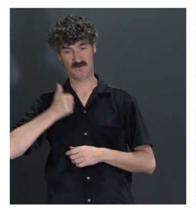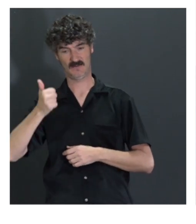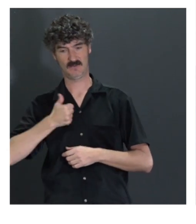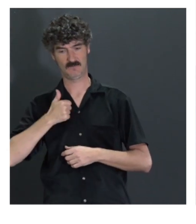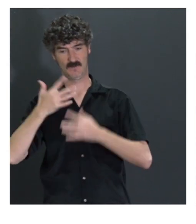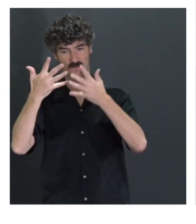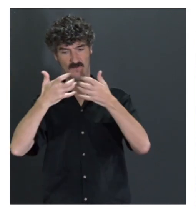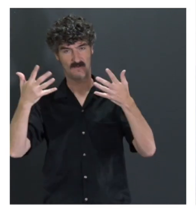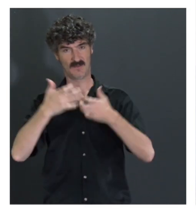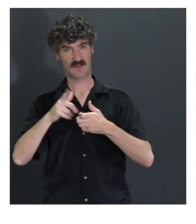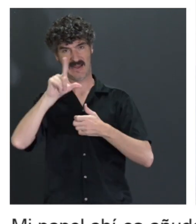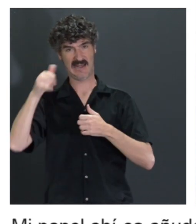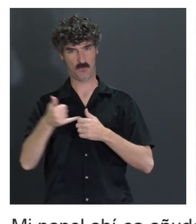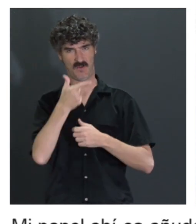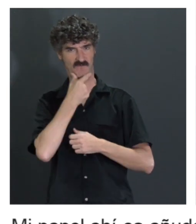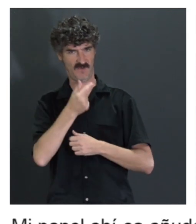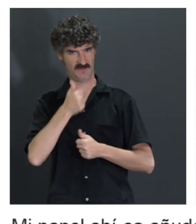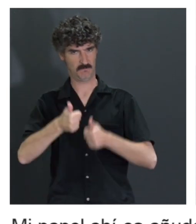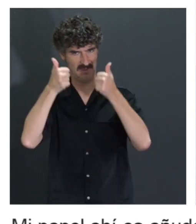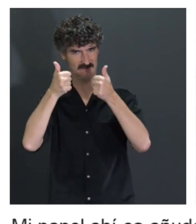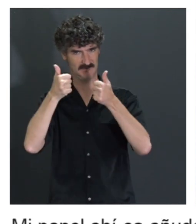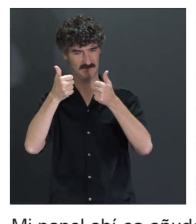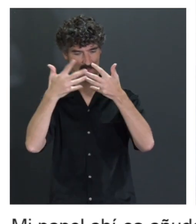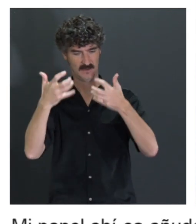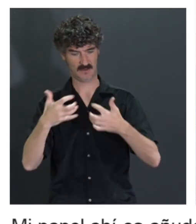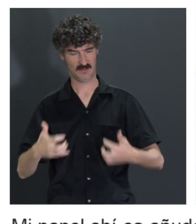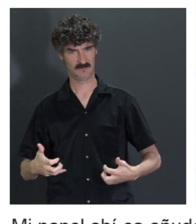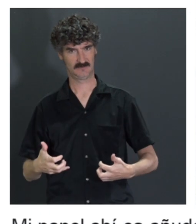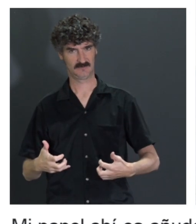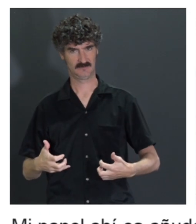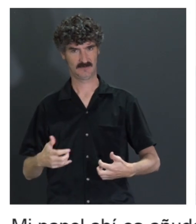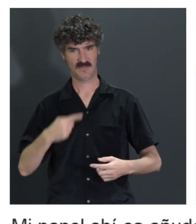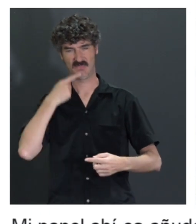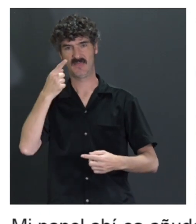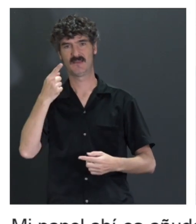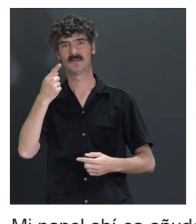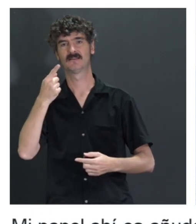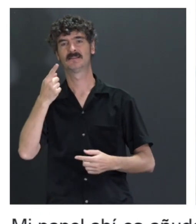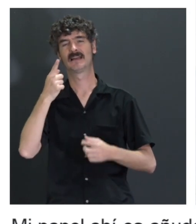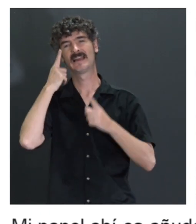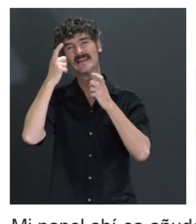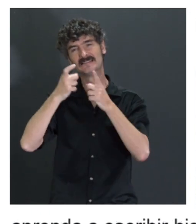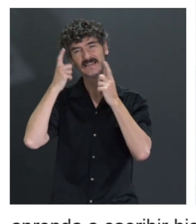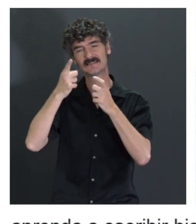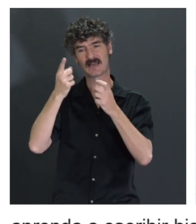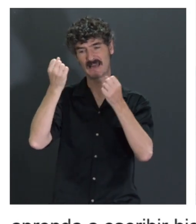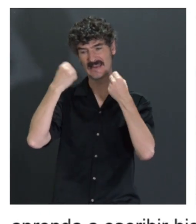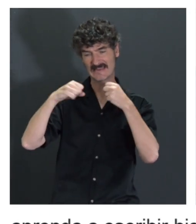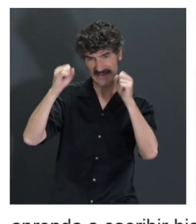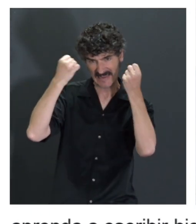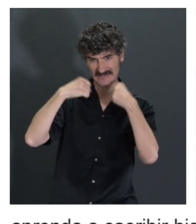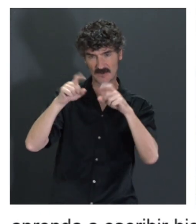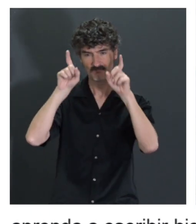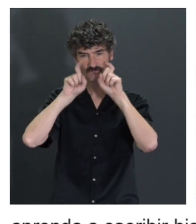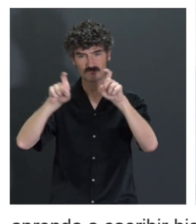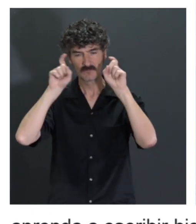lenguaje fácil de vez en cuando, sino que no alucine. Es decir, mi misión es intentar entrenar a ingenieros y ingenieras